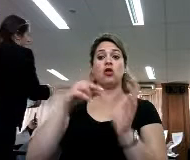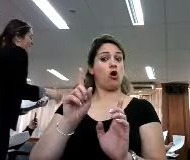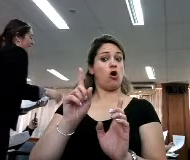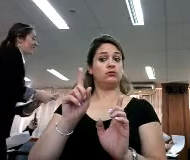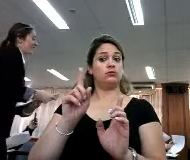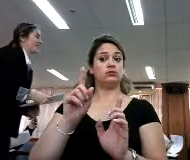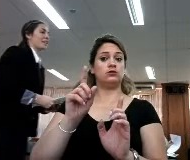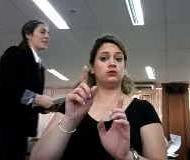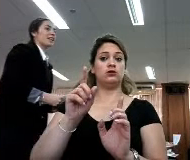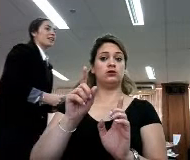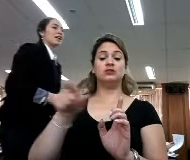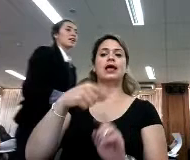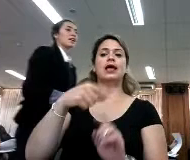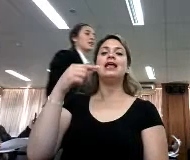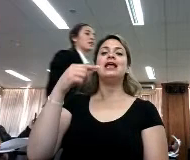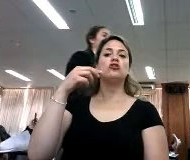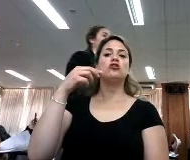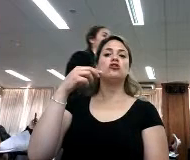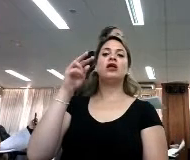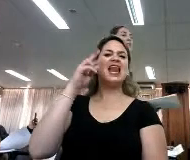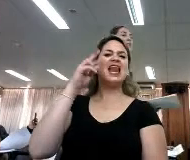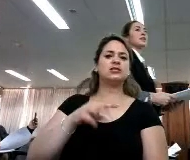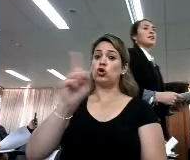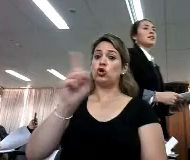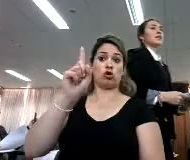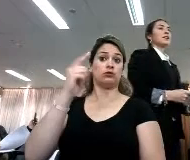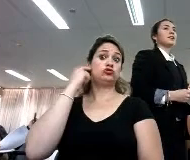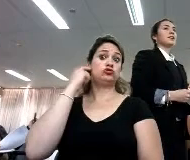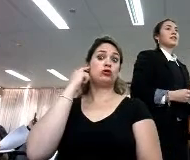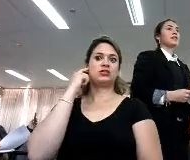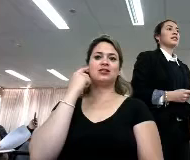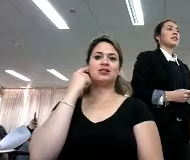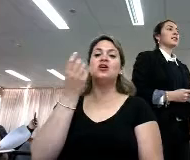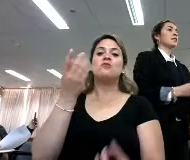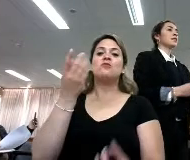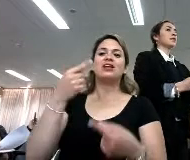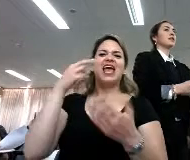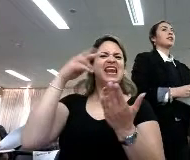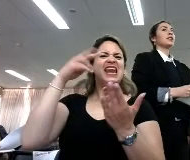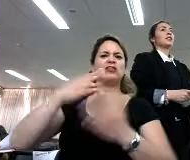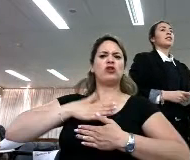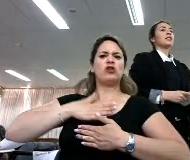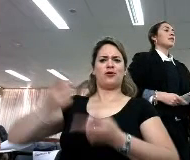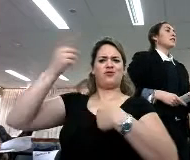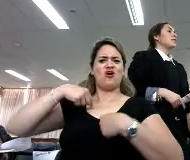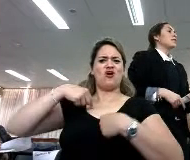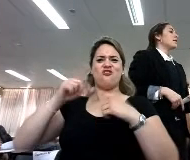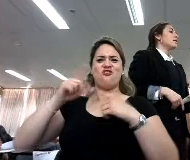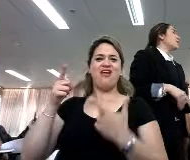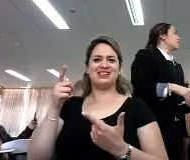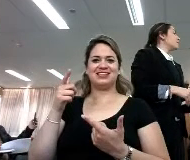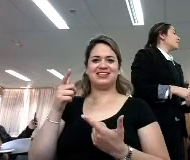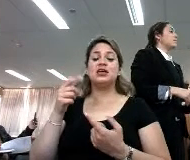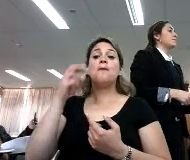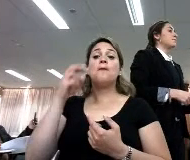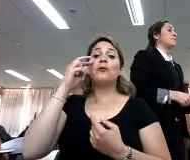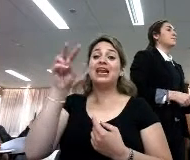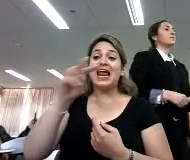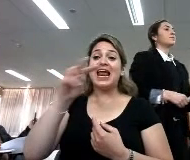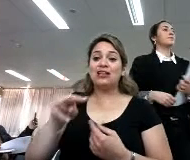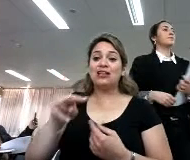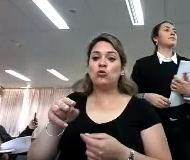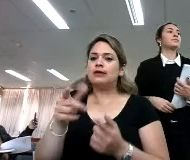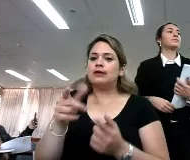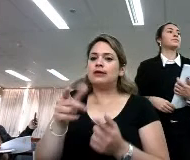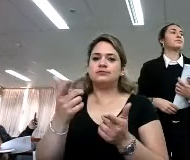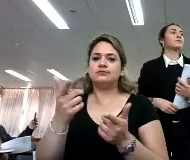estoy escuchando, no, no, están leyendo, no se consideran lectores de sí mismos y este es un formato que